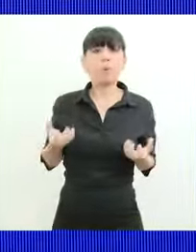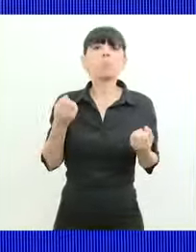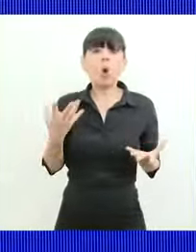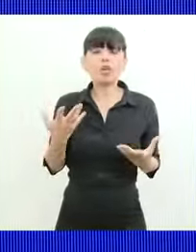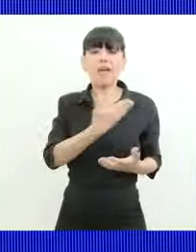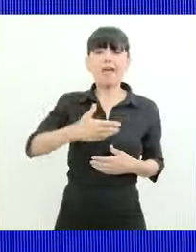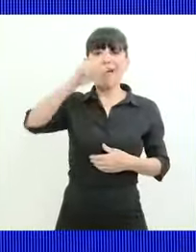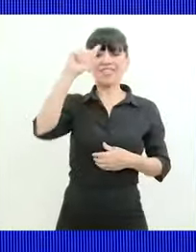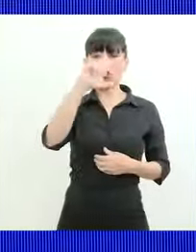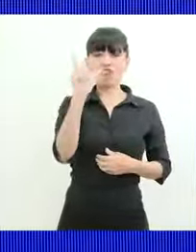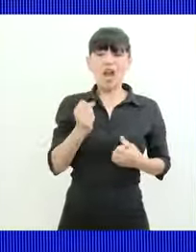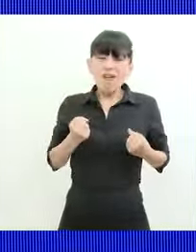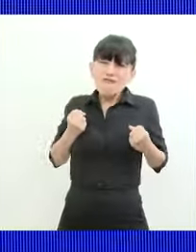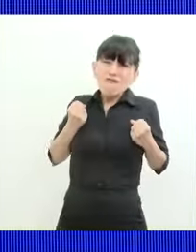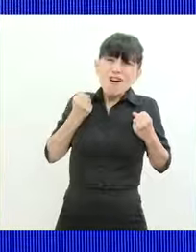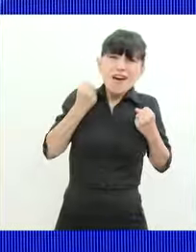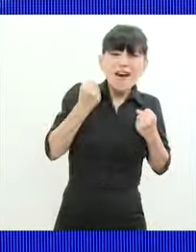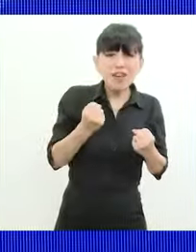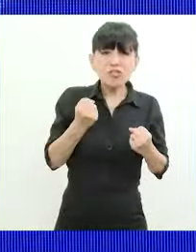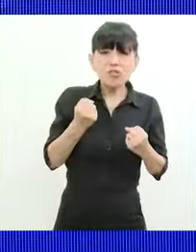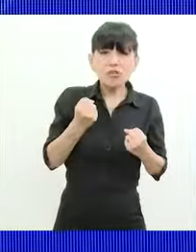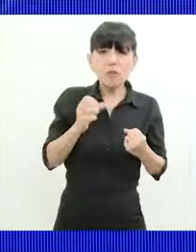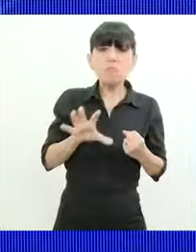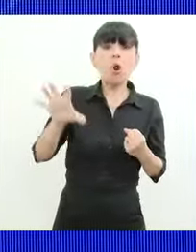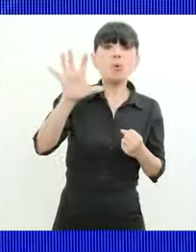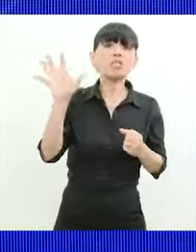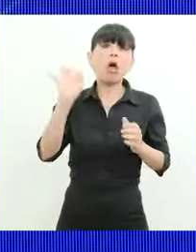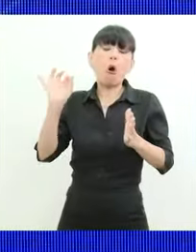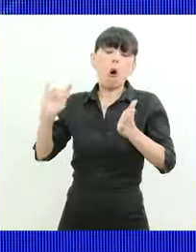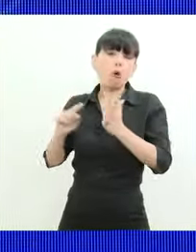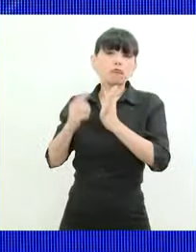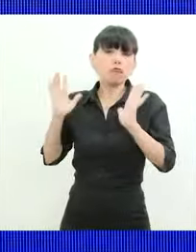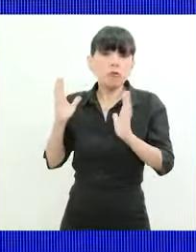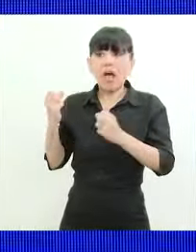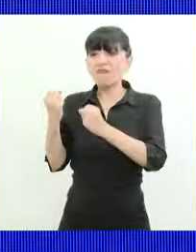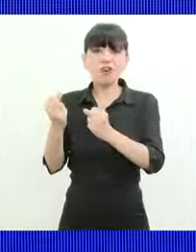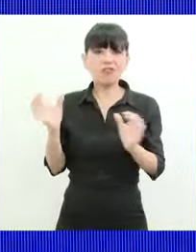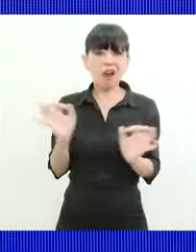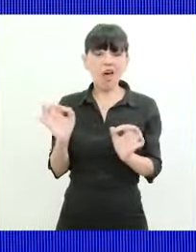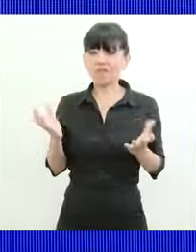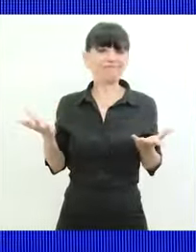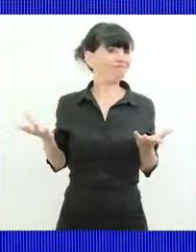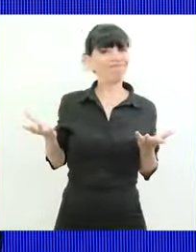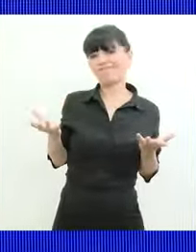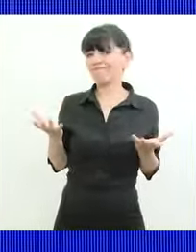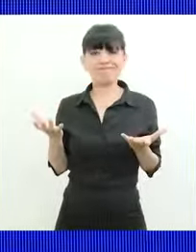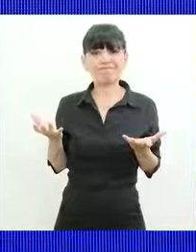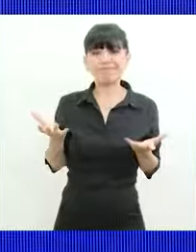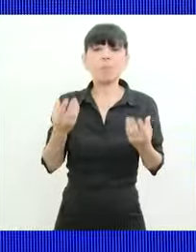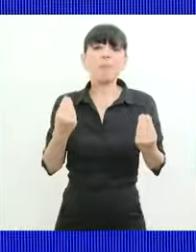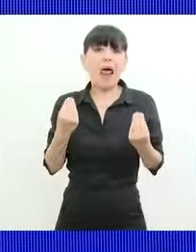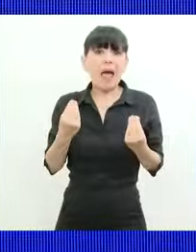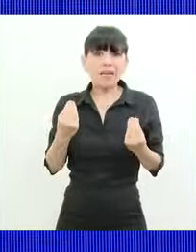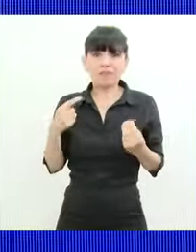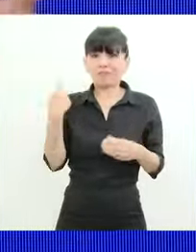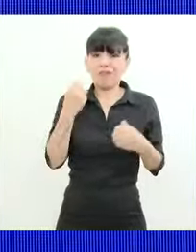esfuerzo que hace el Estado Federal no viene acompañado del Estado Provincial o del Estado Local el esfuerzo para recuperar poder de compra en la